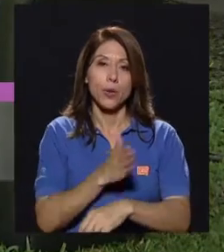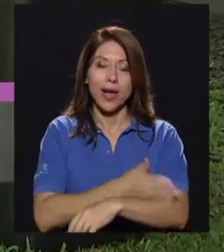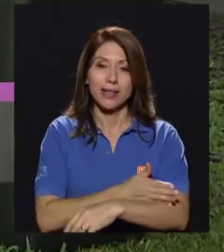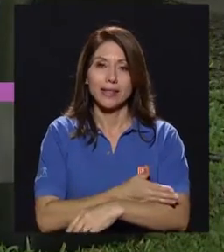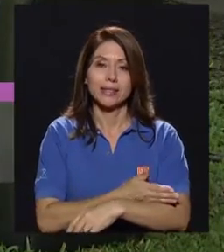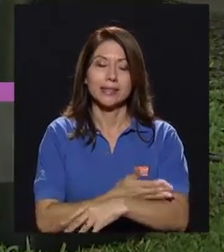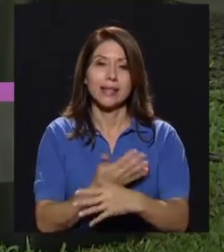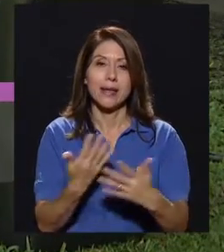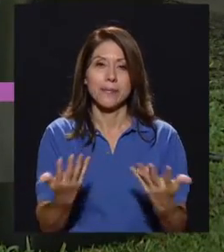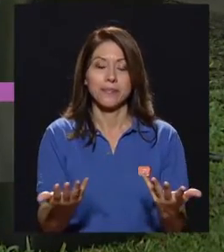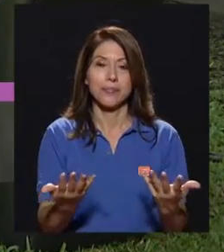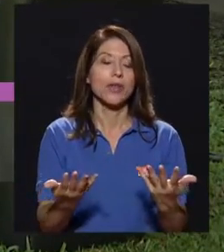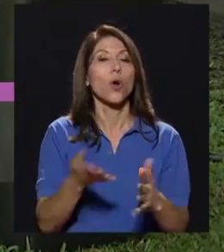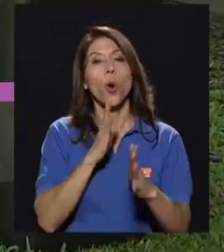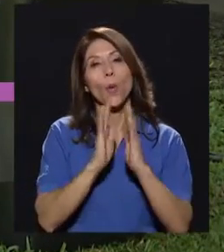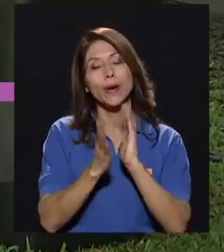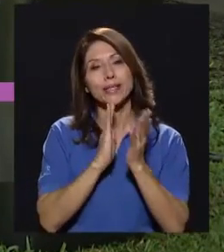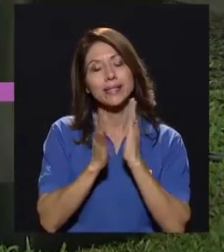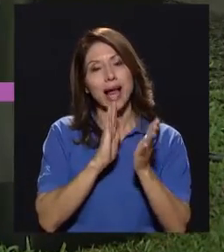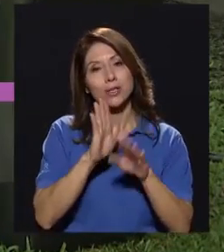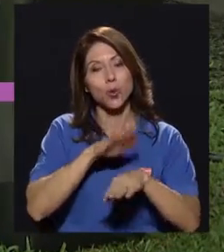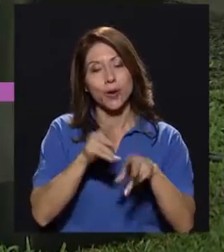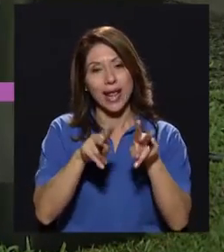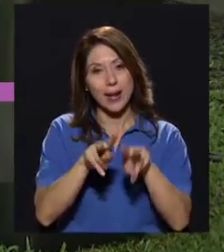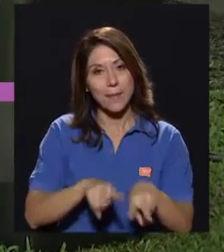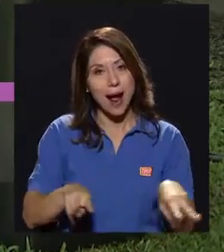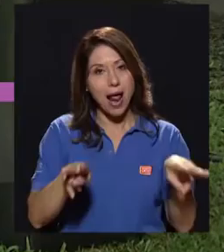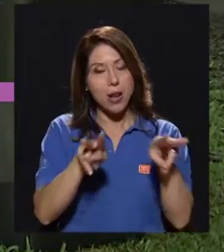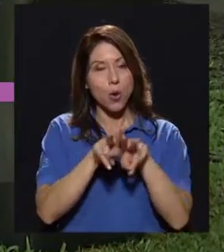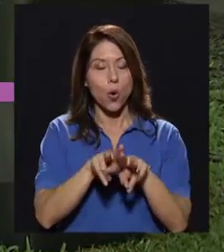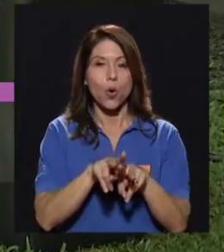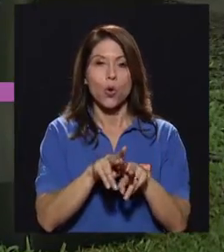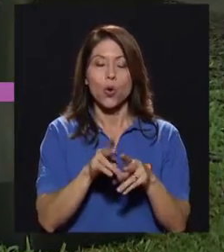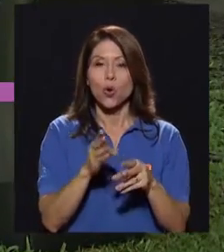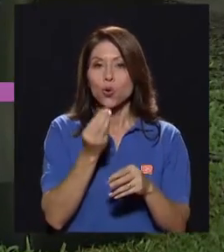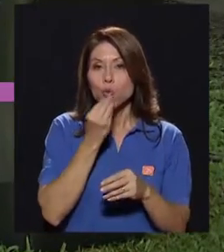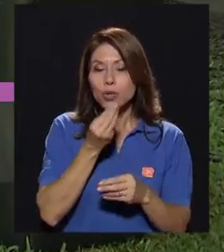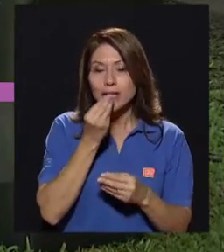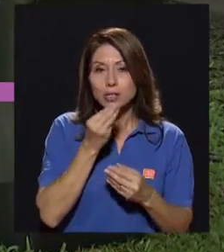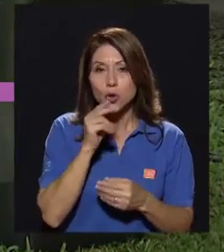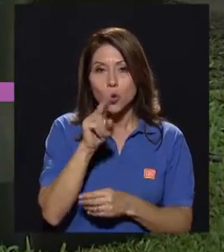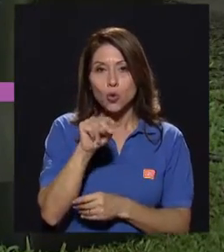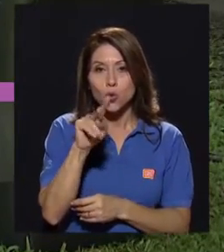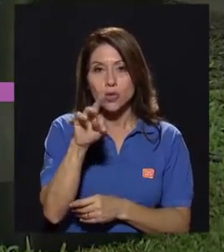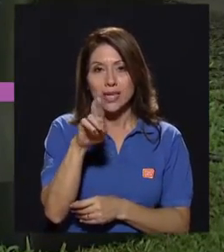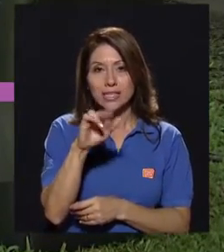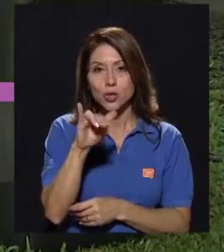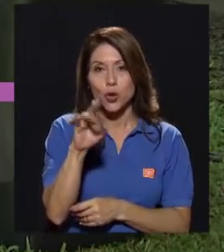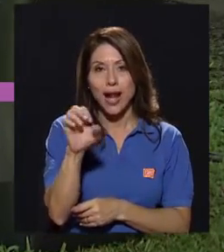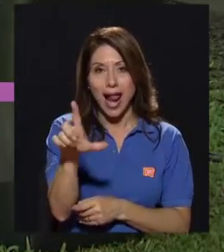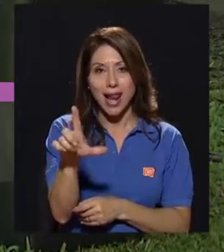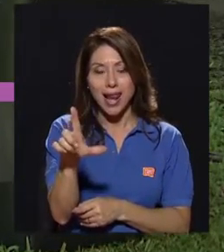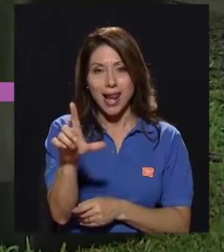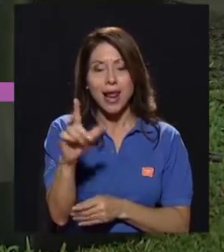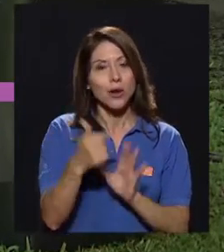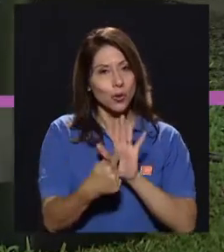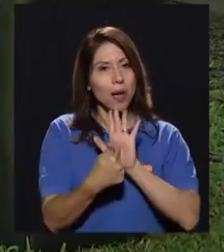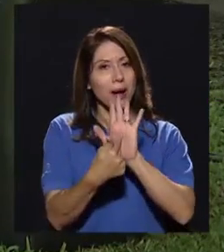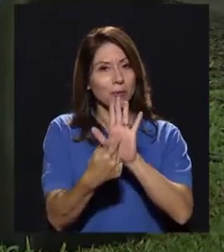de conversar acerca del valor nutricional propiamente de los insectos, nos van a mostrar